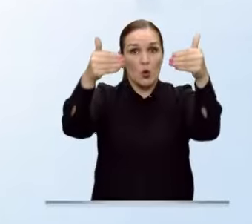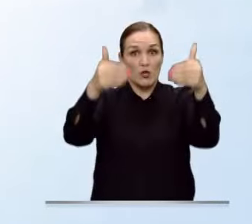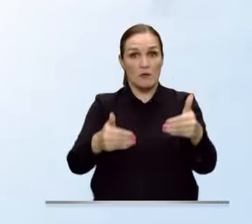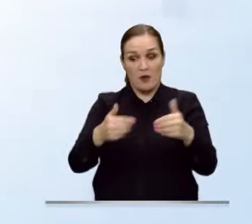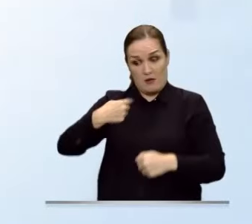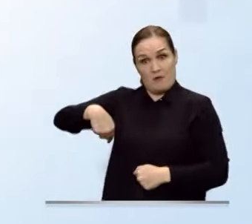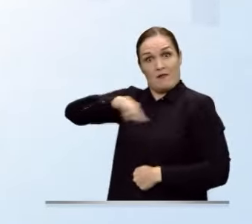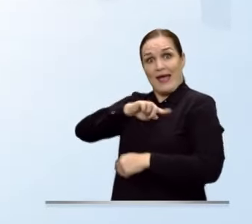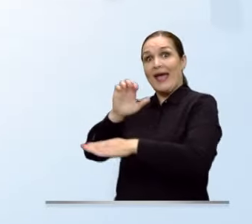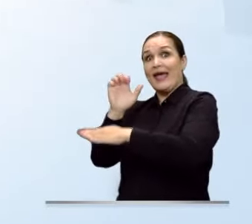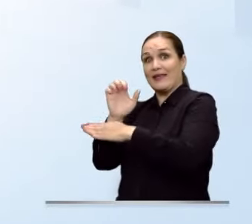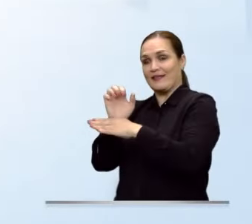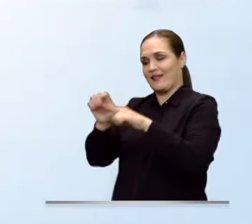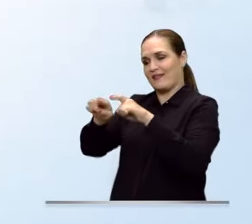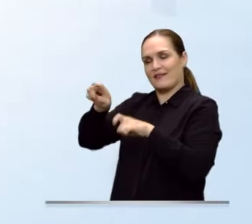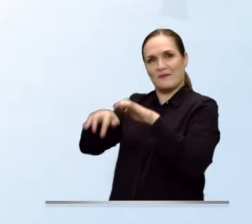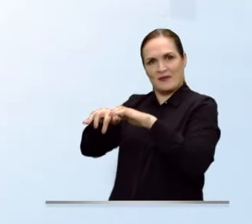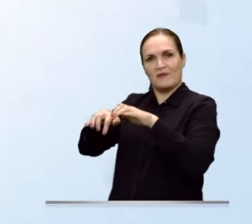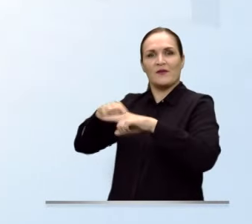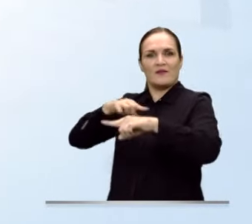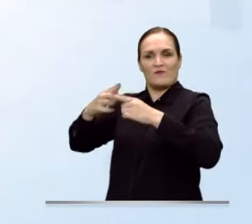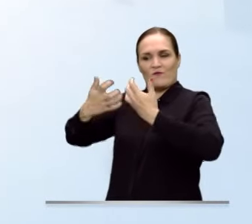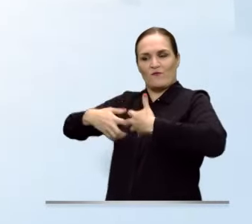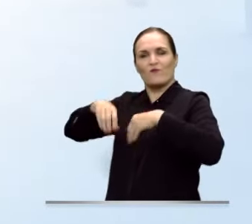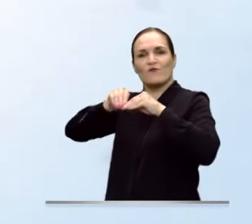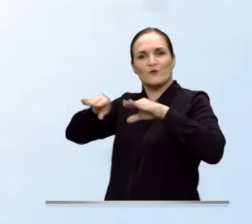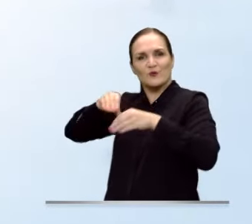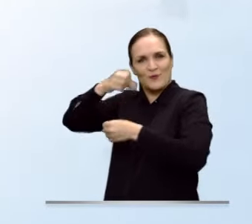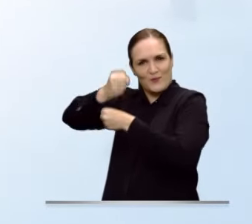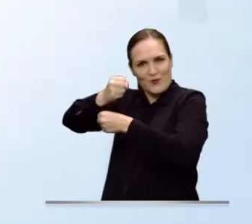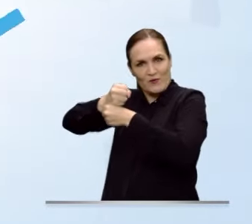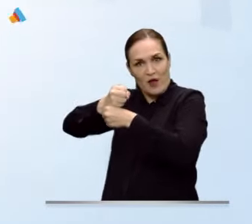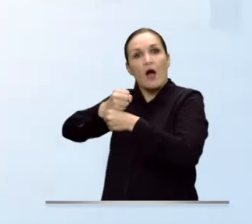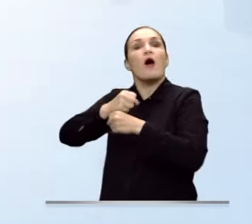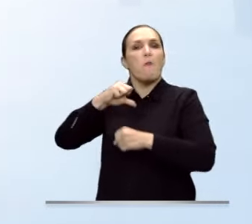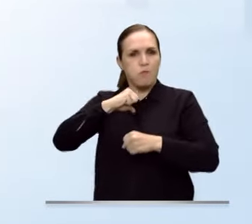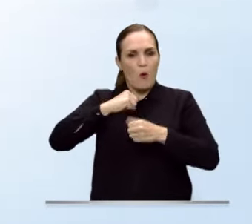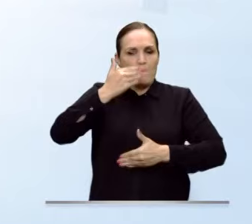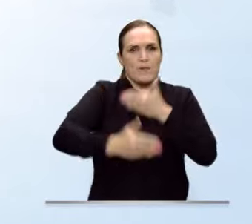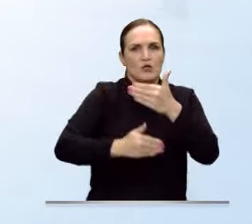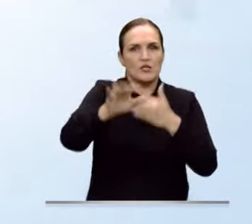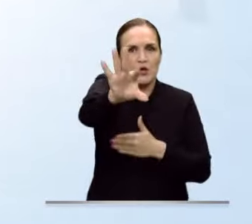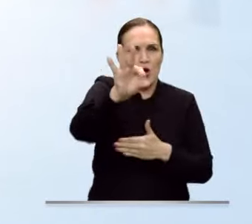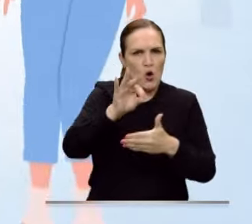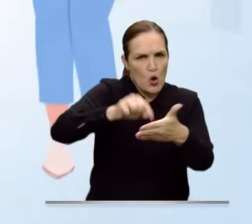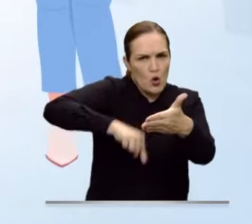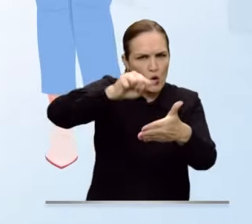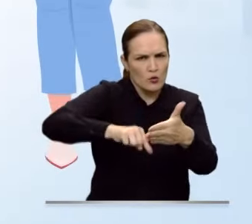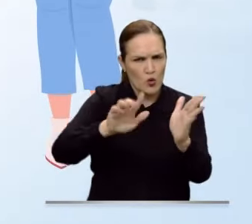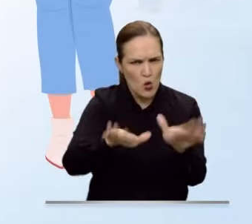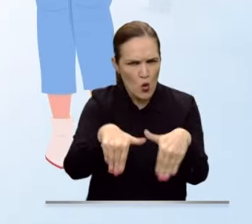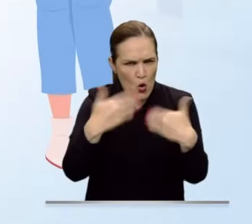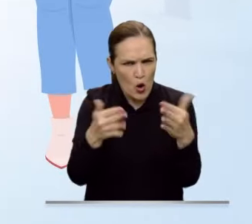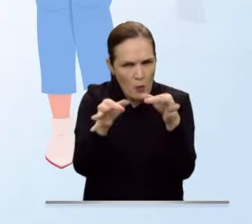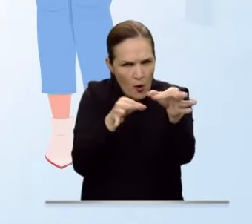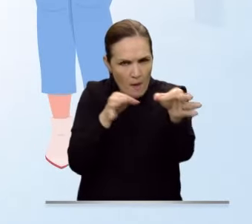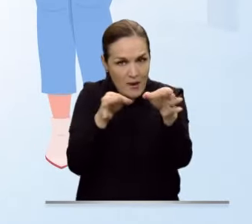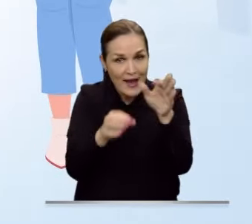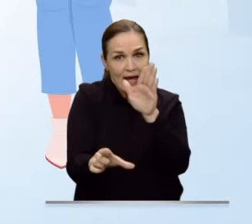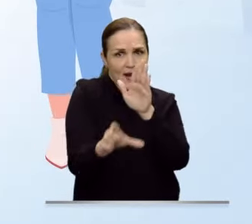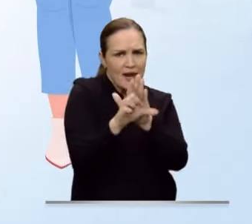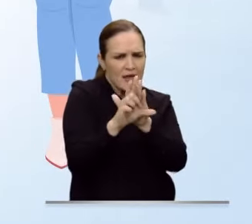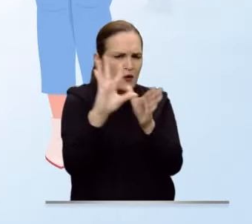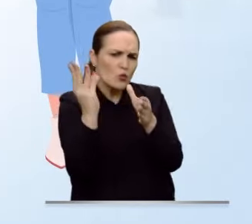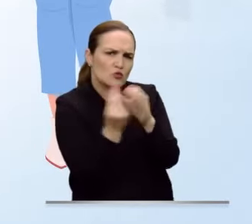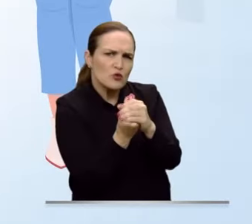particular de las personas con discapacidad, el Departamento Administrativo de la Función Pública tiene una ruta específica para la vinculación laboral. Hagamos un